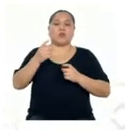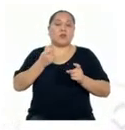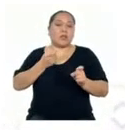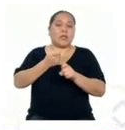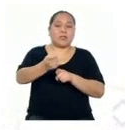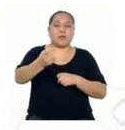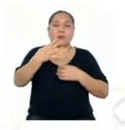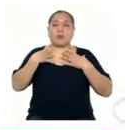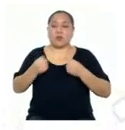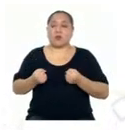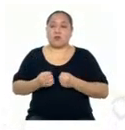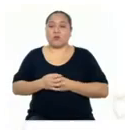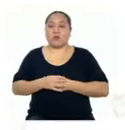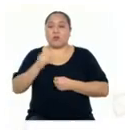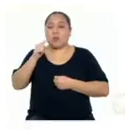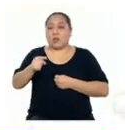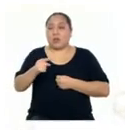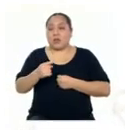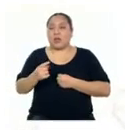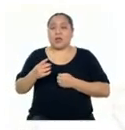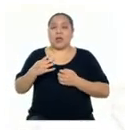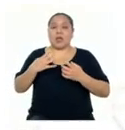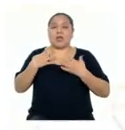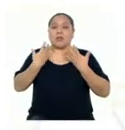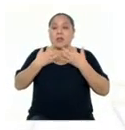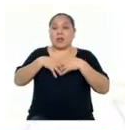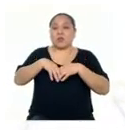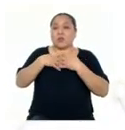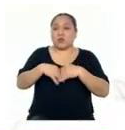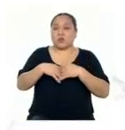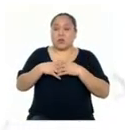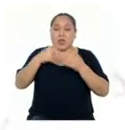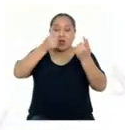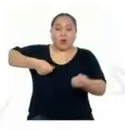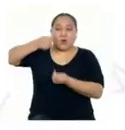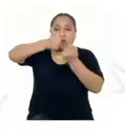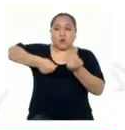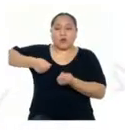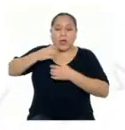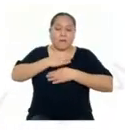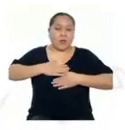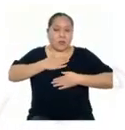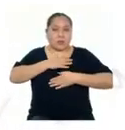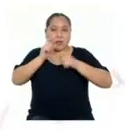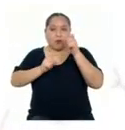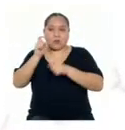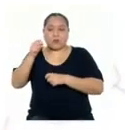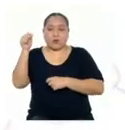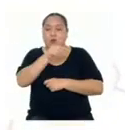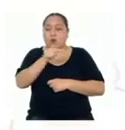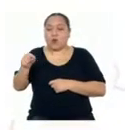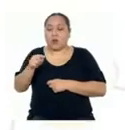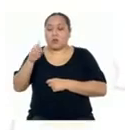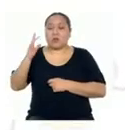industria, agricultura, ambiente y bienestar de las personas. Con esa argumentación, elaboraremos